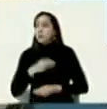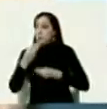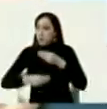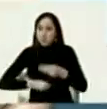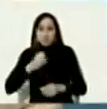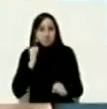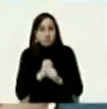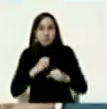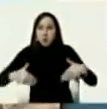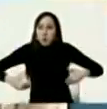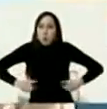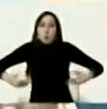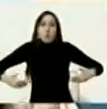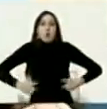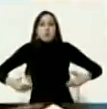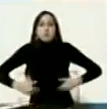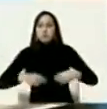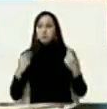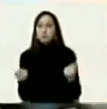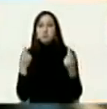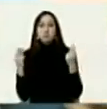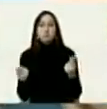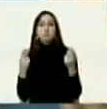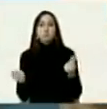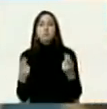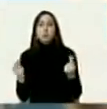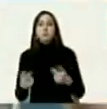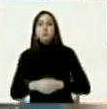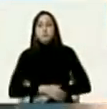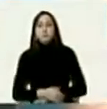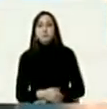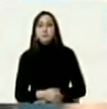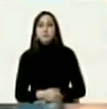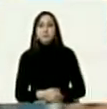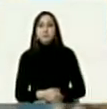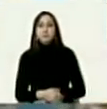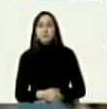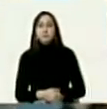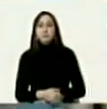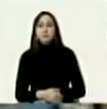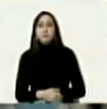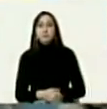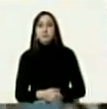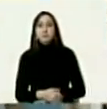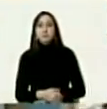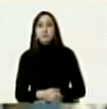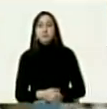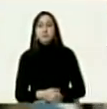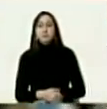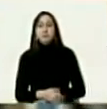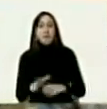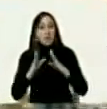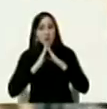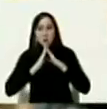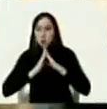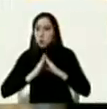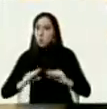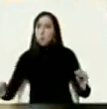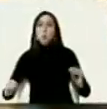tenemos que movernos a lo largo y ancho pues del